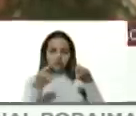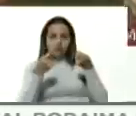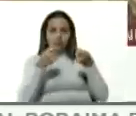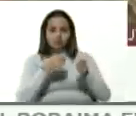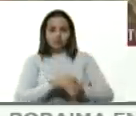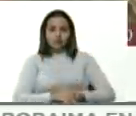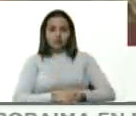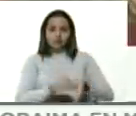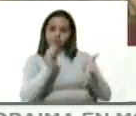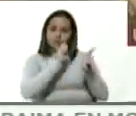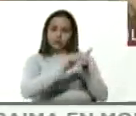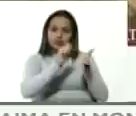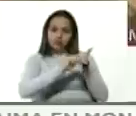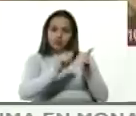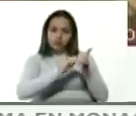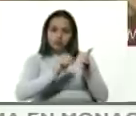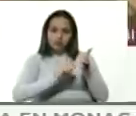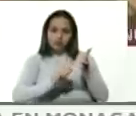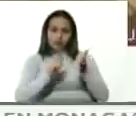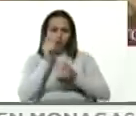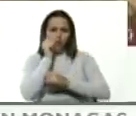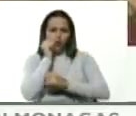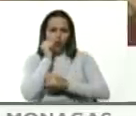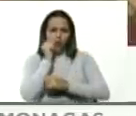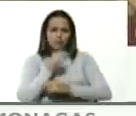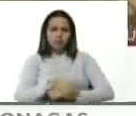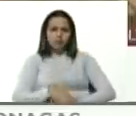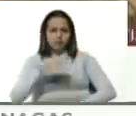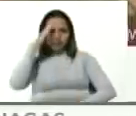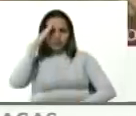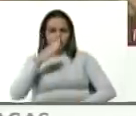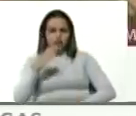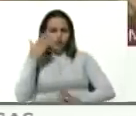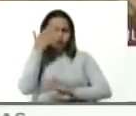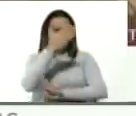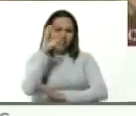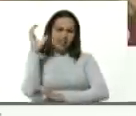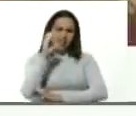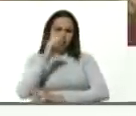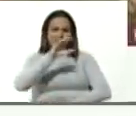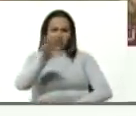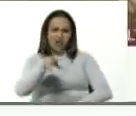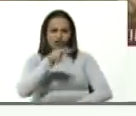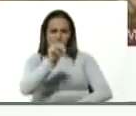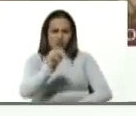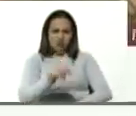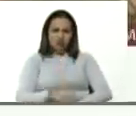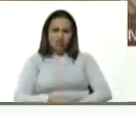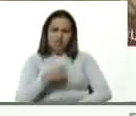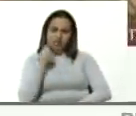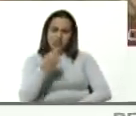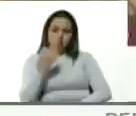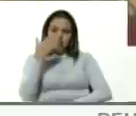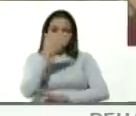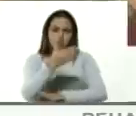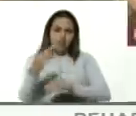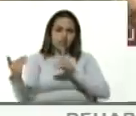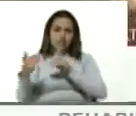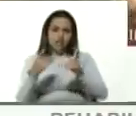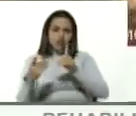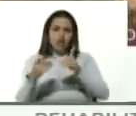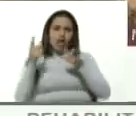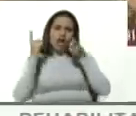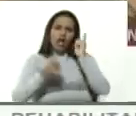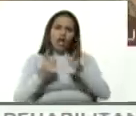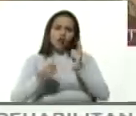el mariscal Haftar visitó Caracas en principio de junio y que durante su visita discutieron algunos